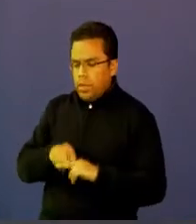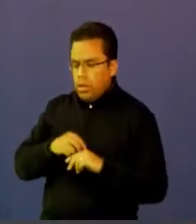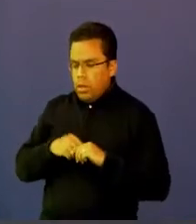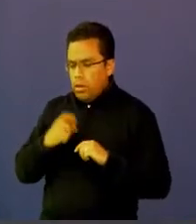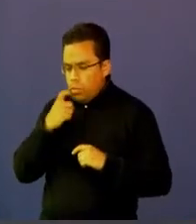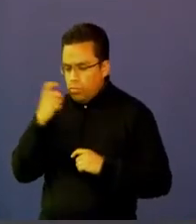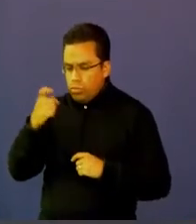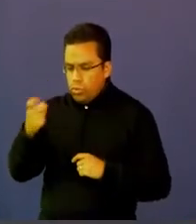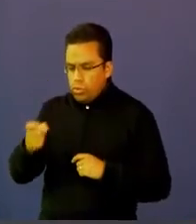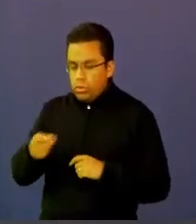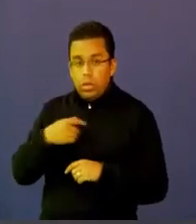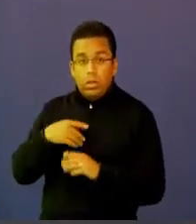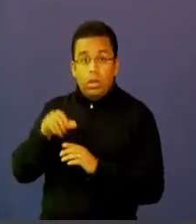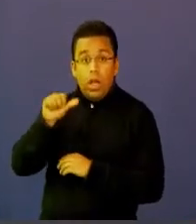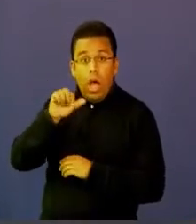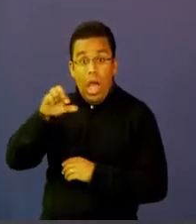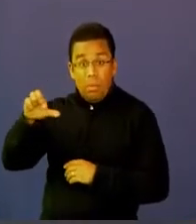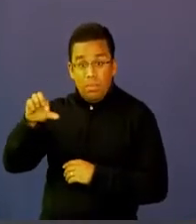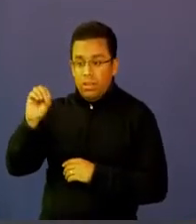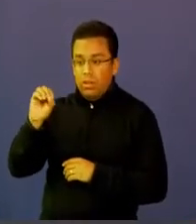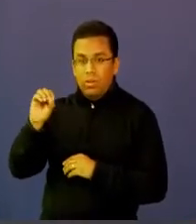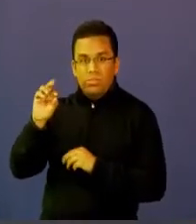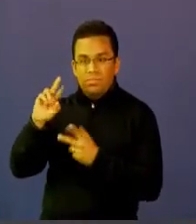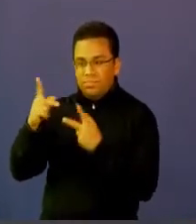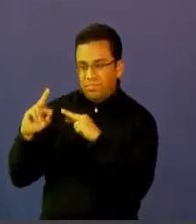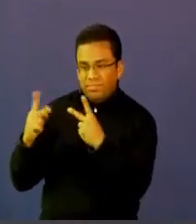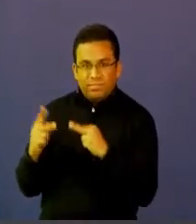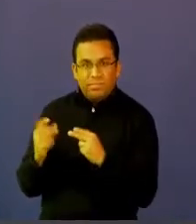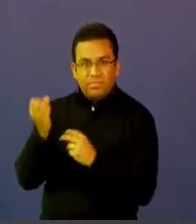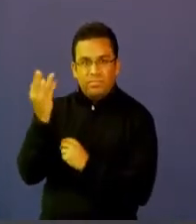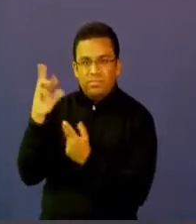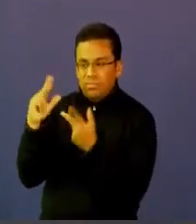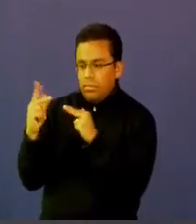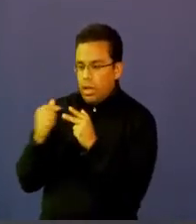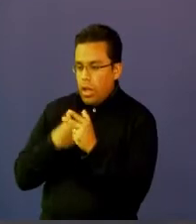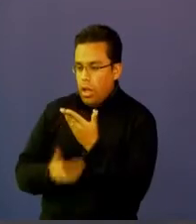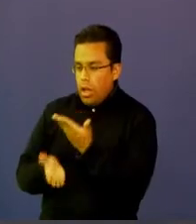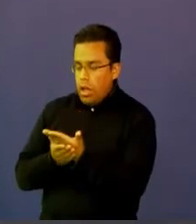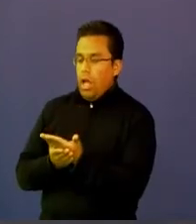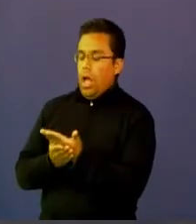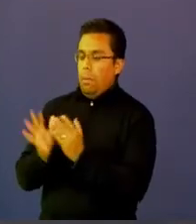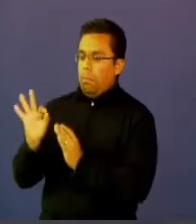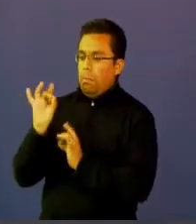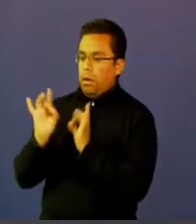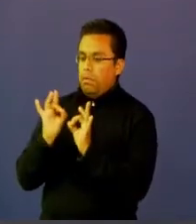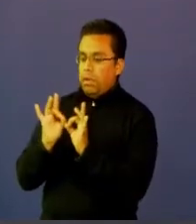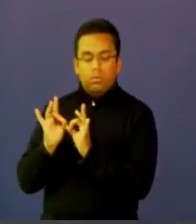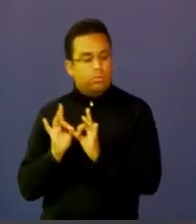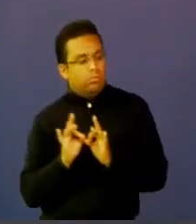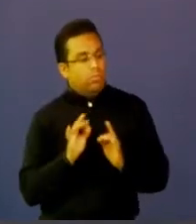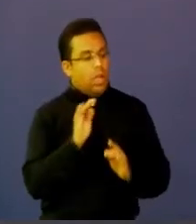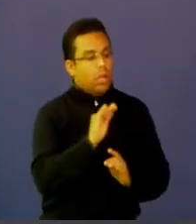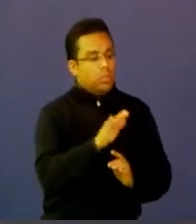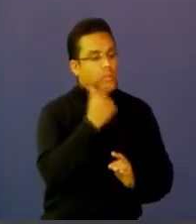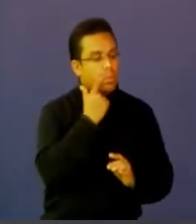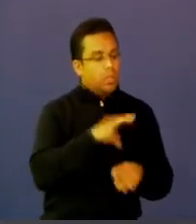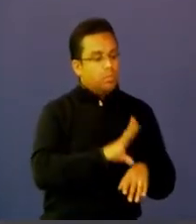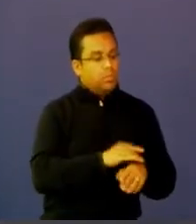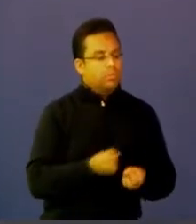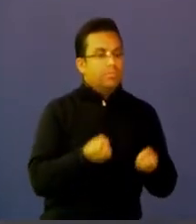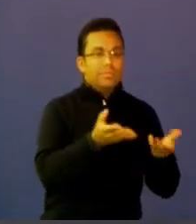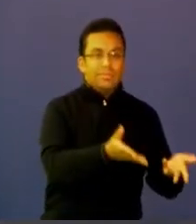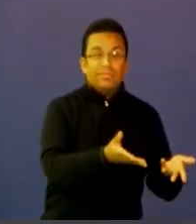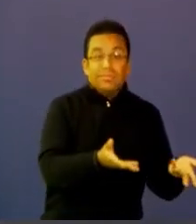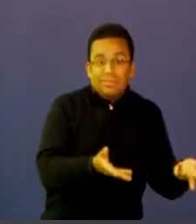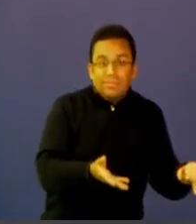algoritmos los profesores en el futuro podrán encontrar mejores estrategias didácticas podrán identificar y escanear mucho mejor a su